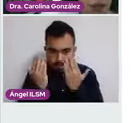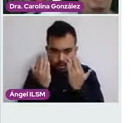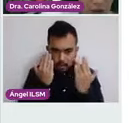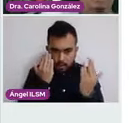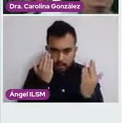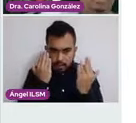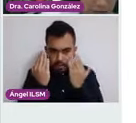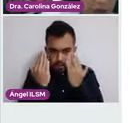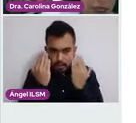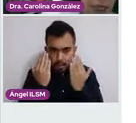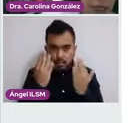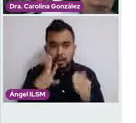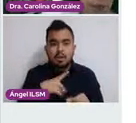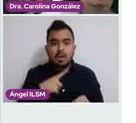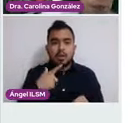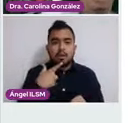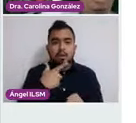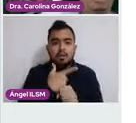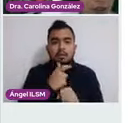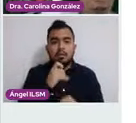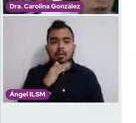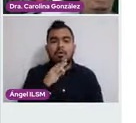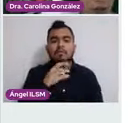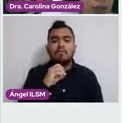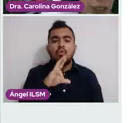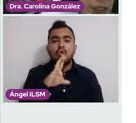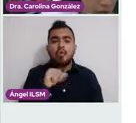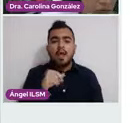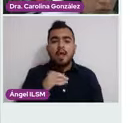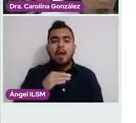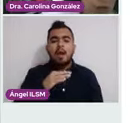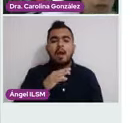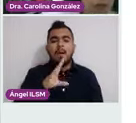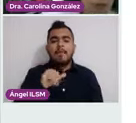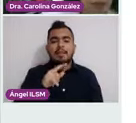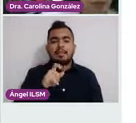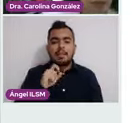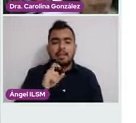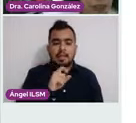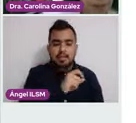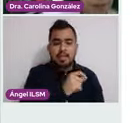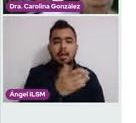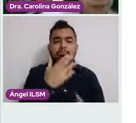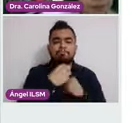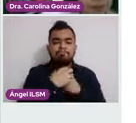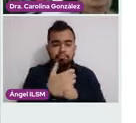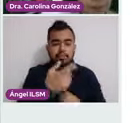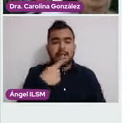observa una flora bacteriana, proceso inflamatorio y eritrocitos. Siguiente.